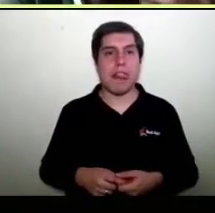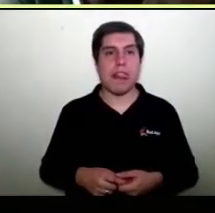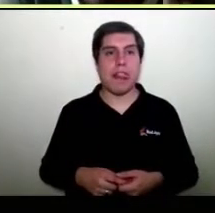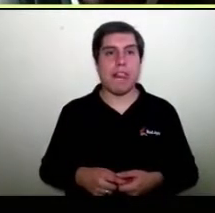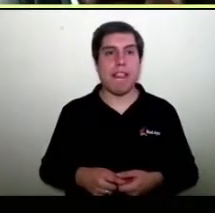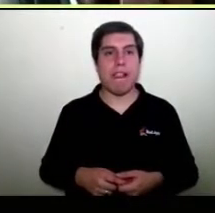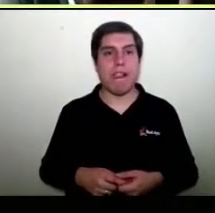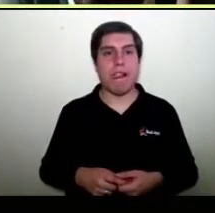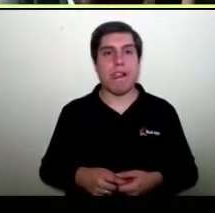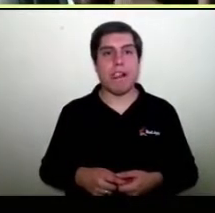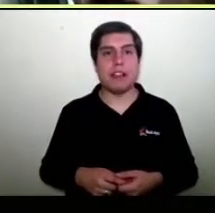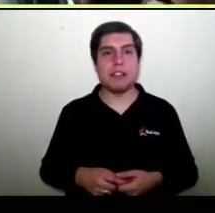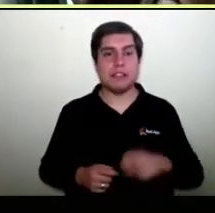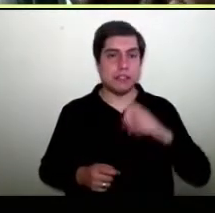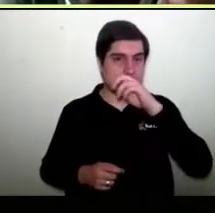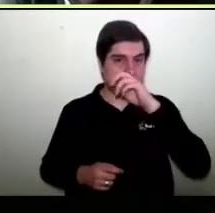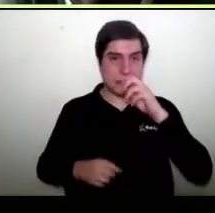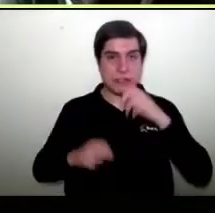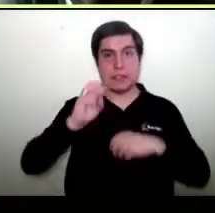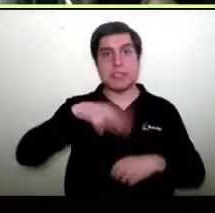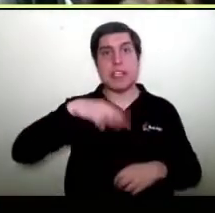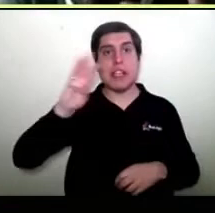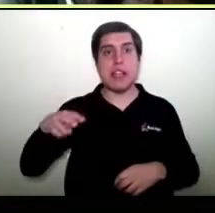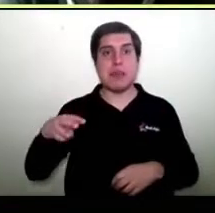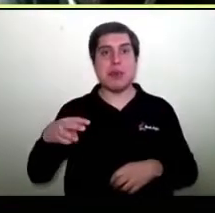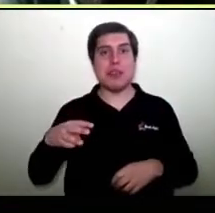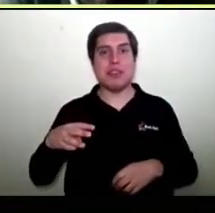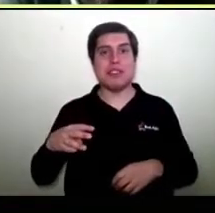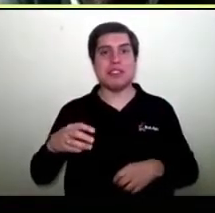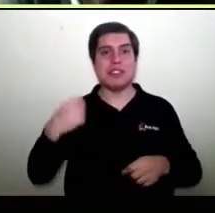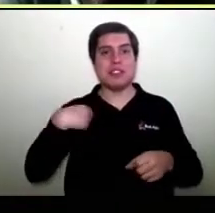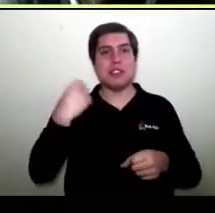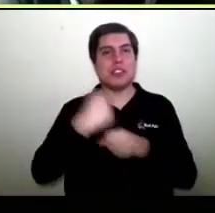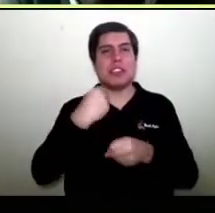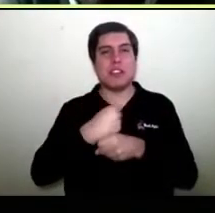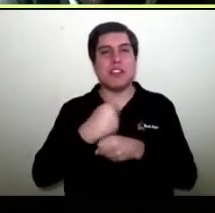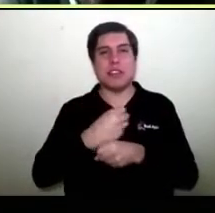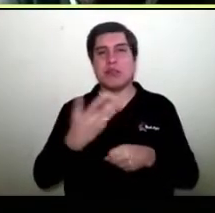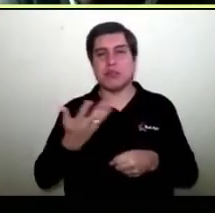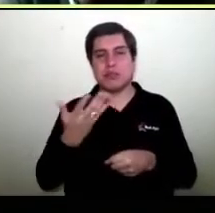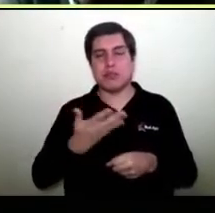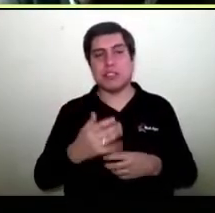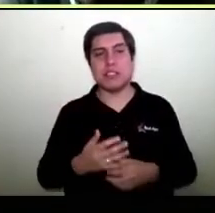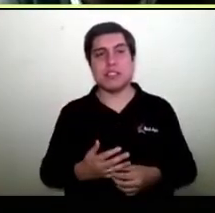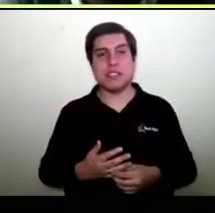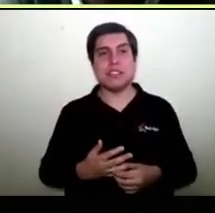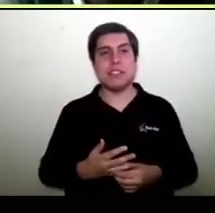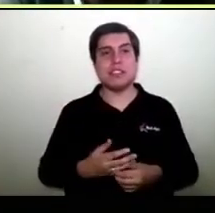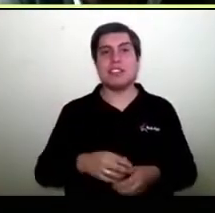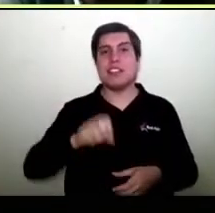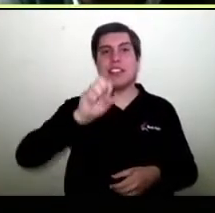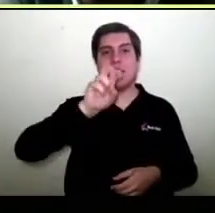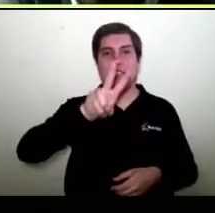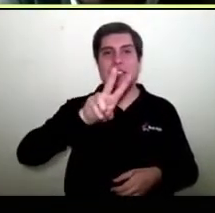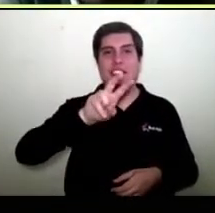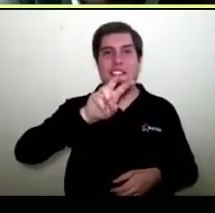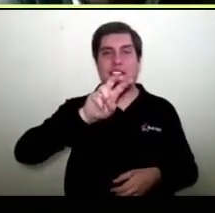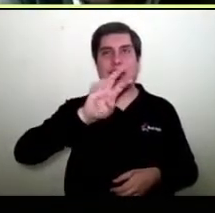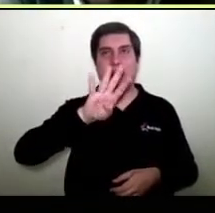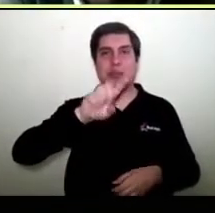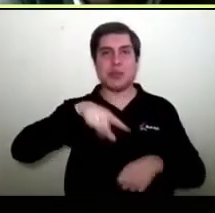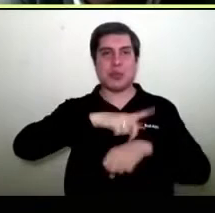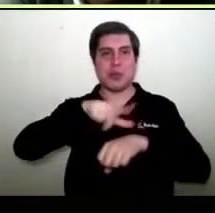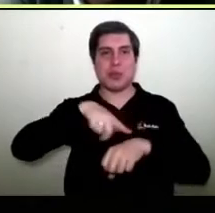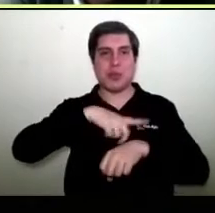Las ventajas de un mall virtual también se radican en cómo yo trabajo. El mall virtual va a estar abierto 24-7. ¿Qué